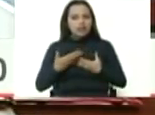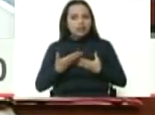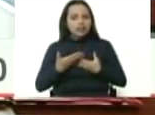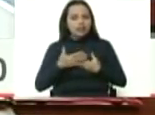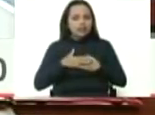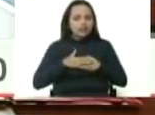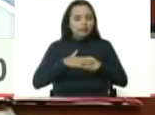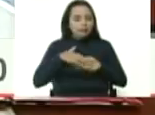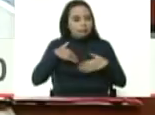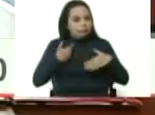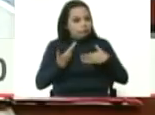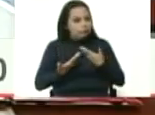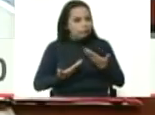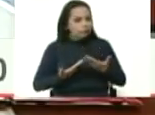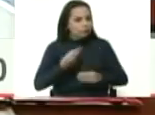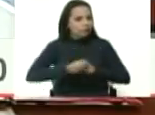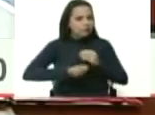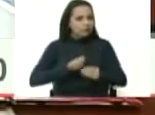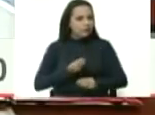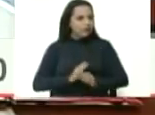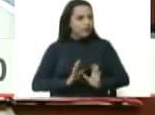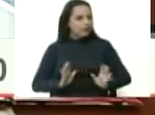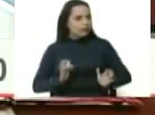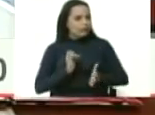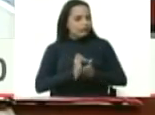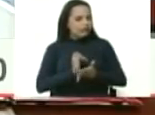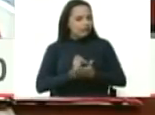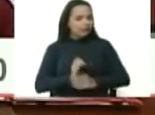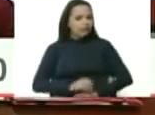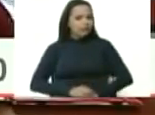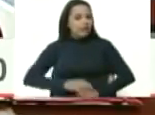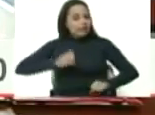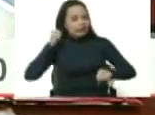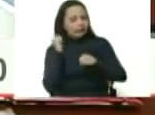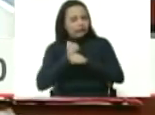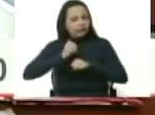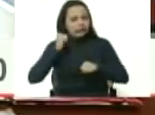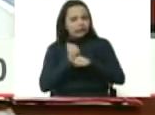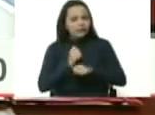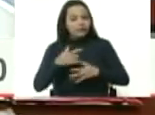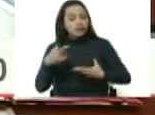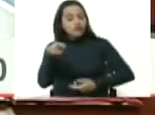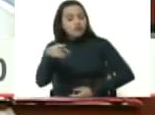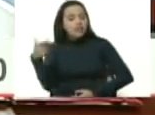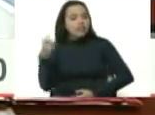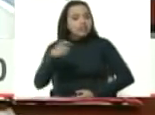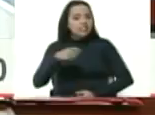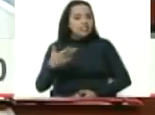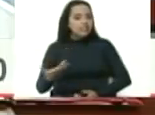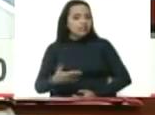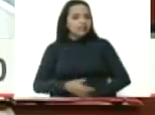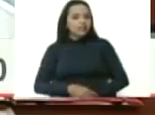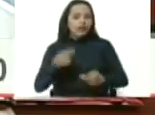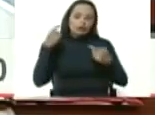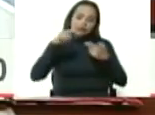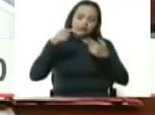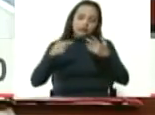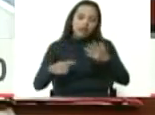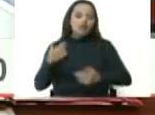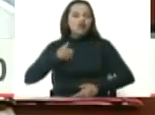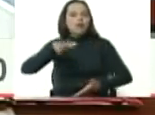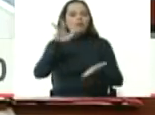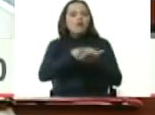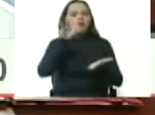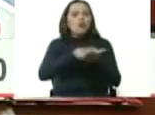bueno, lo lograremos. Hay que ponerle duro, ¿qué necesita Castro Soteldo? Le dije, esto, esto, esto, aprobado,